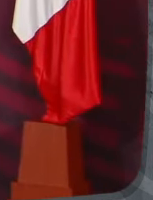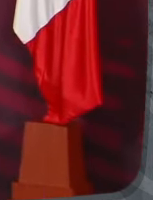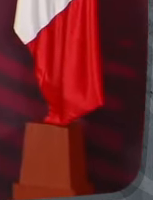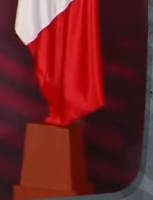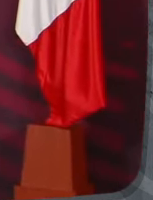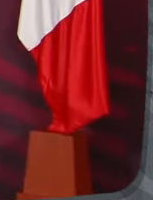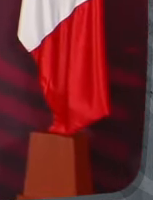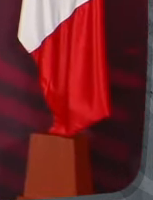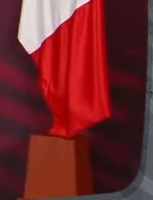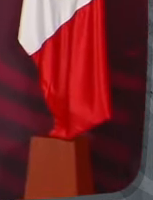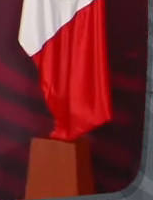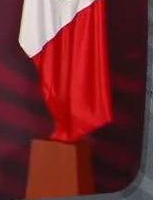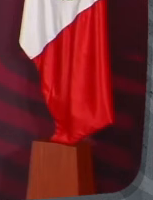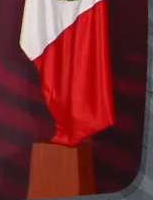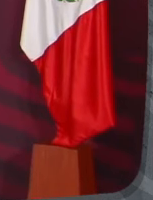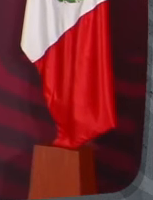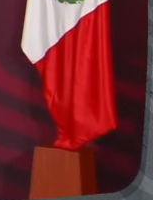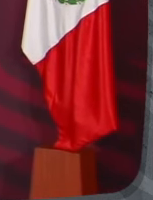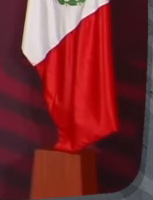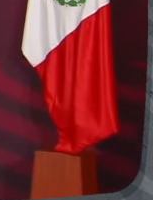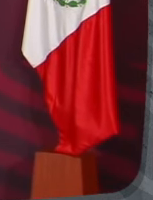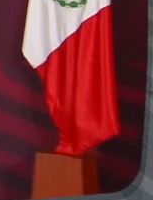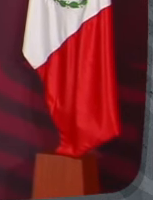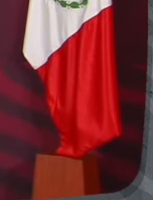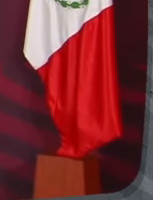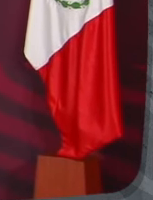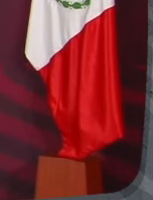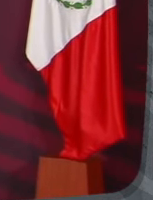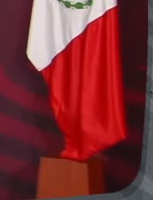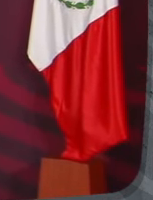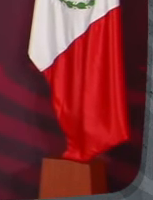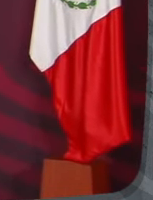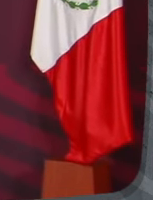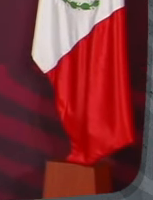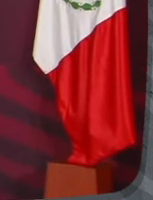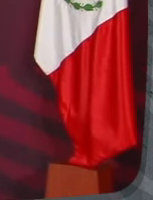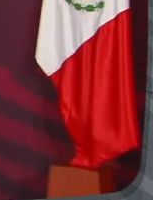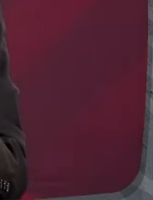de autoridades y medios de información.